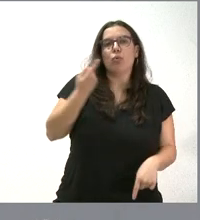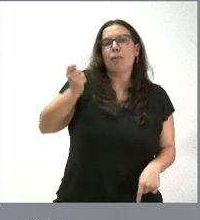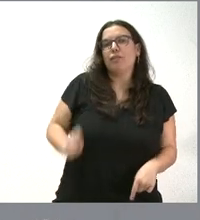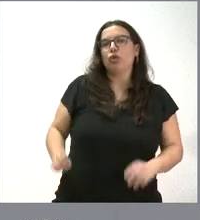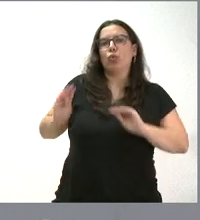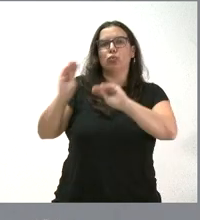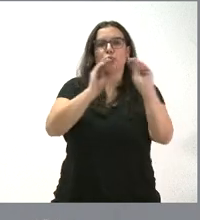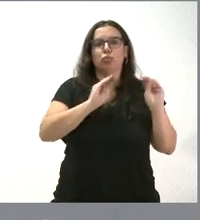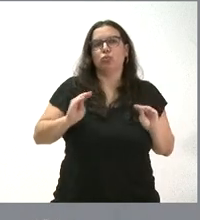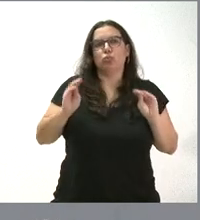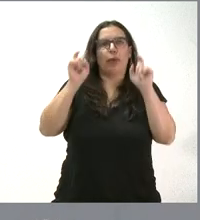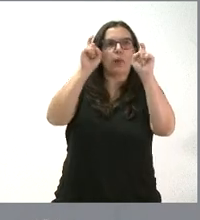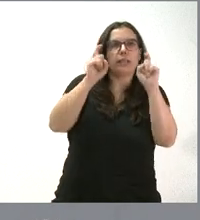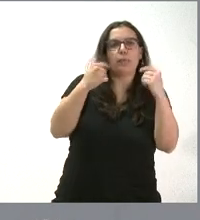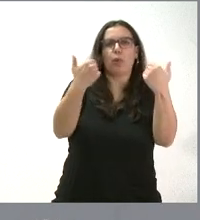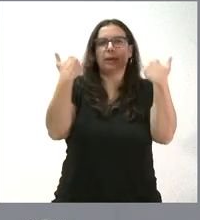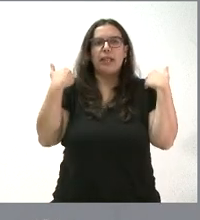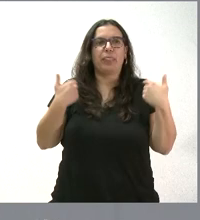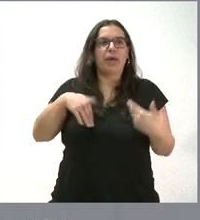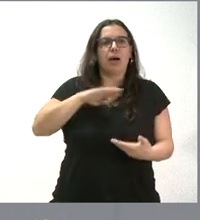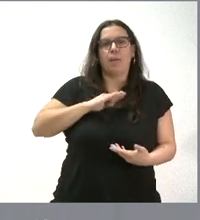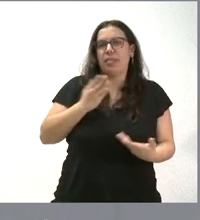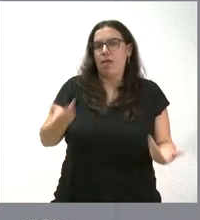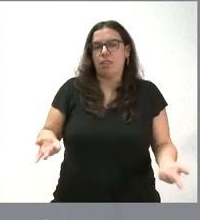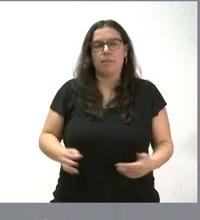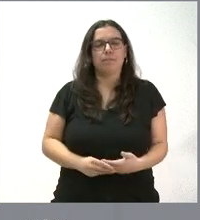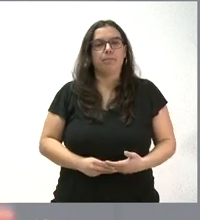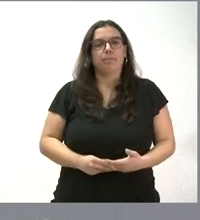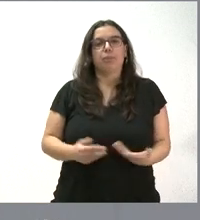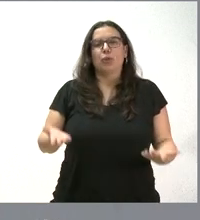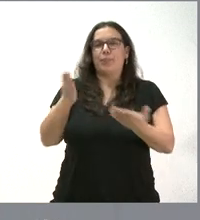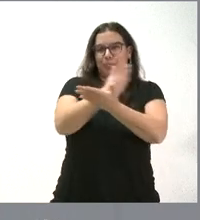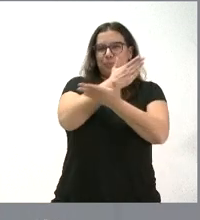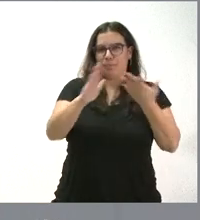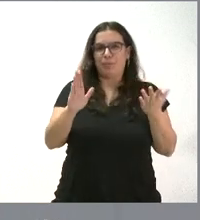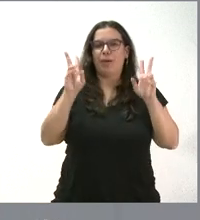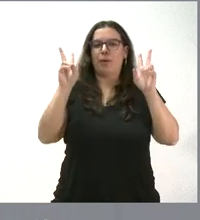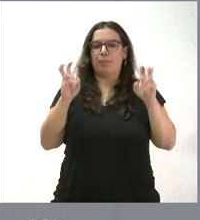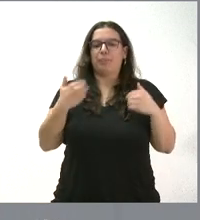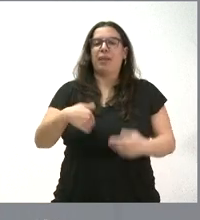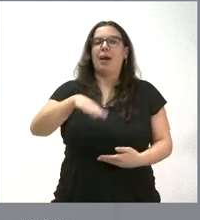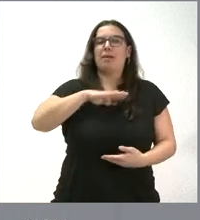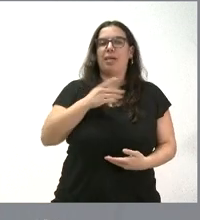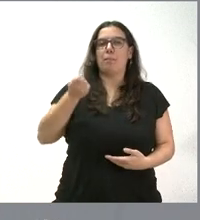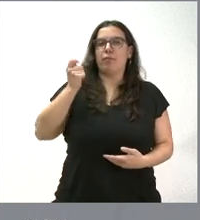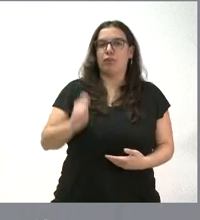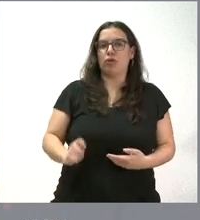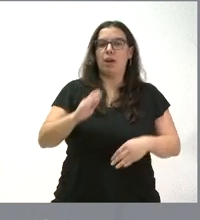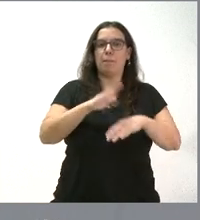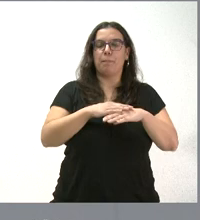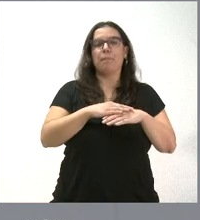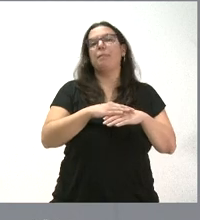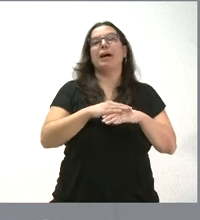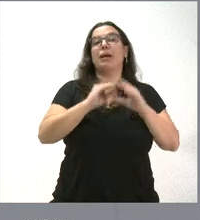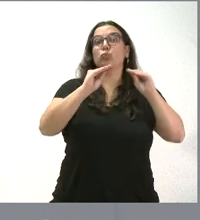educativo para cada una de las profesiones. Por tanto, distingamos lo que es la capacidad de un profesional para el ejercicio de su actividad